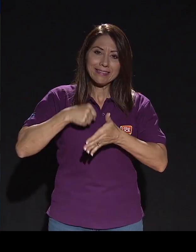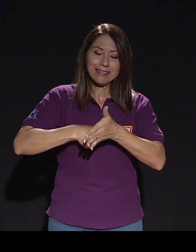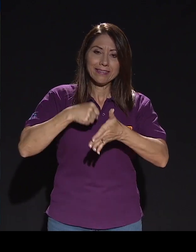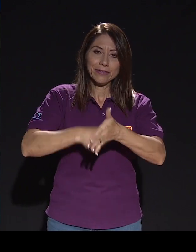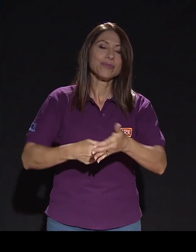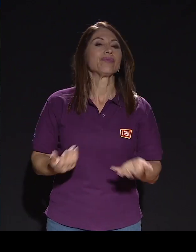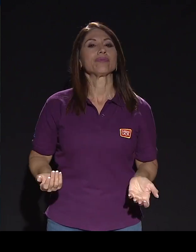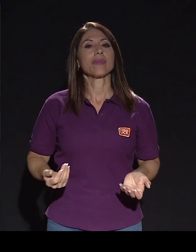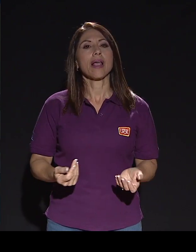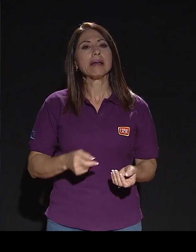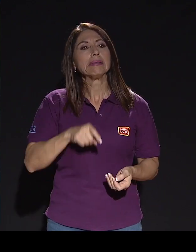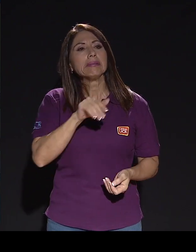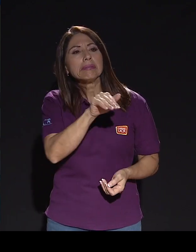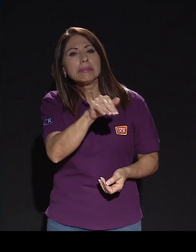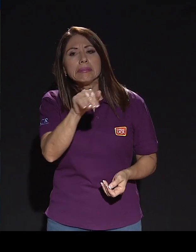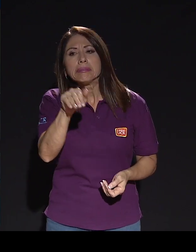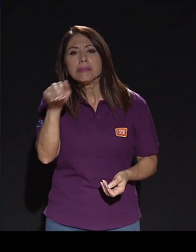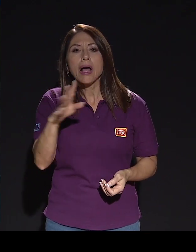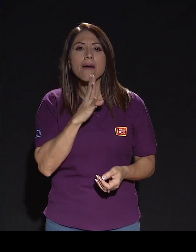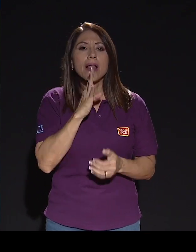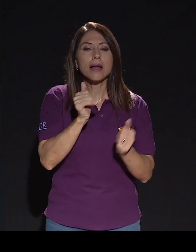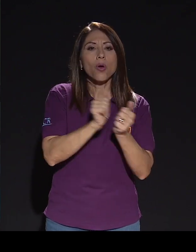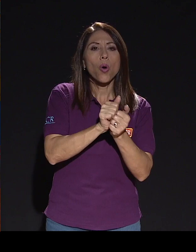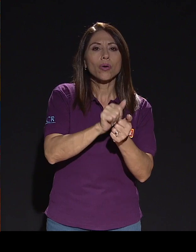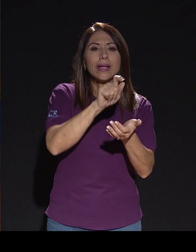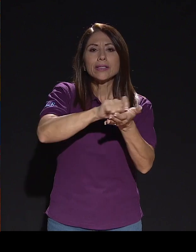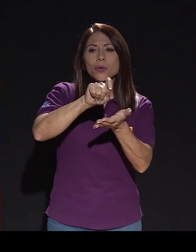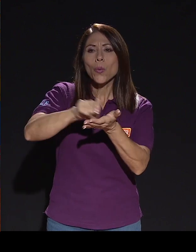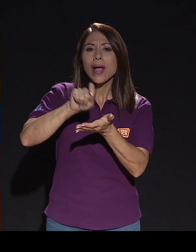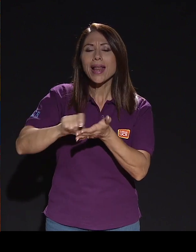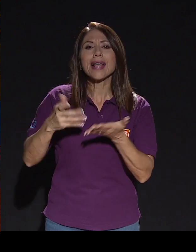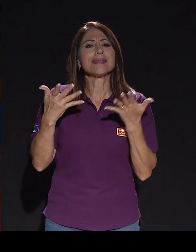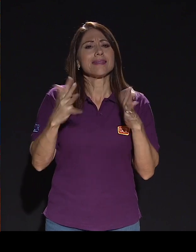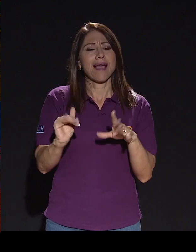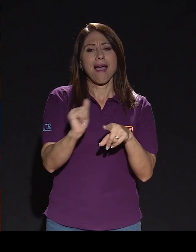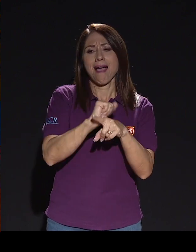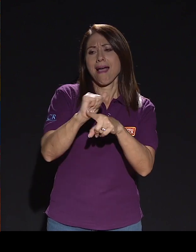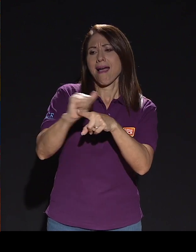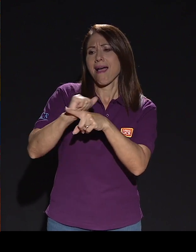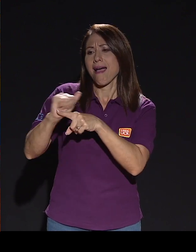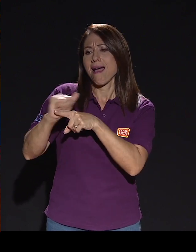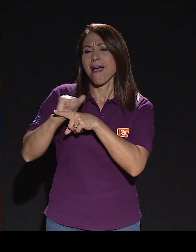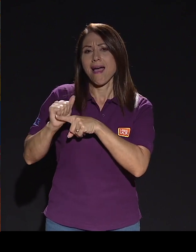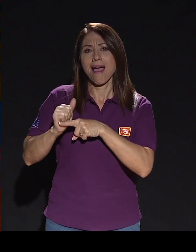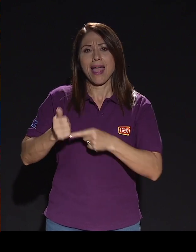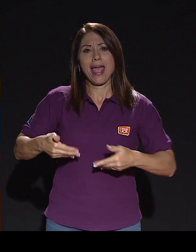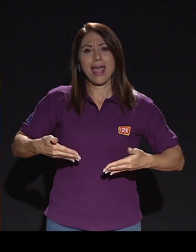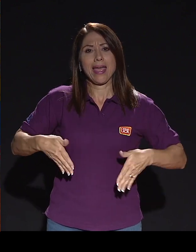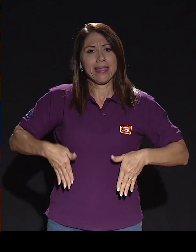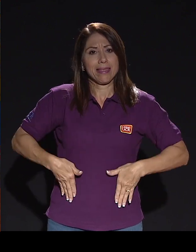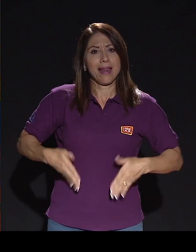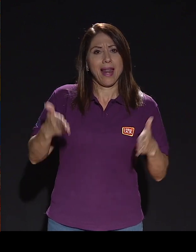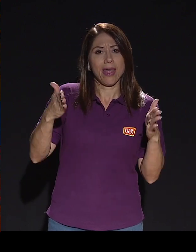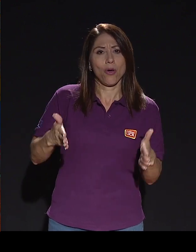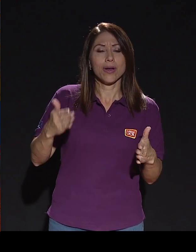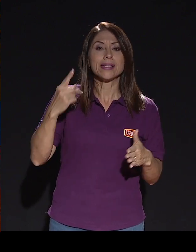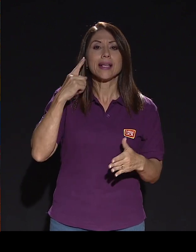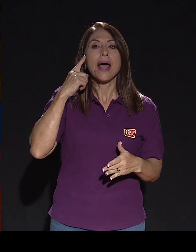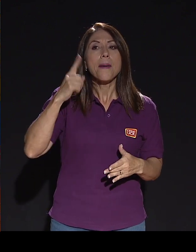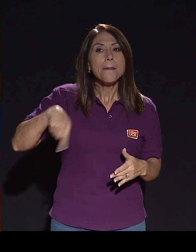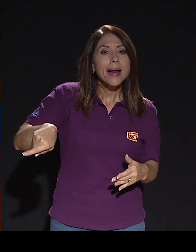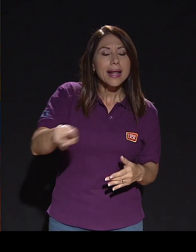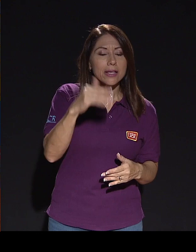hablar con las escuelas, hemos hecho capacitaciones de entrenadores, hemos hecho capacitaciones un poco para que tengan claras las clasificaciones,